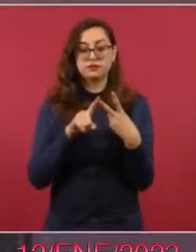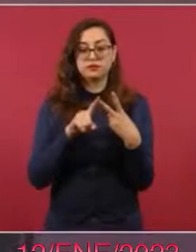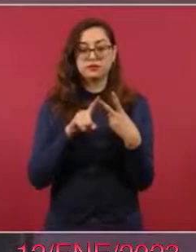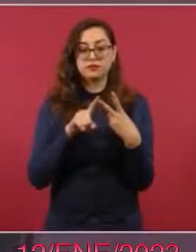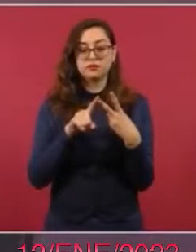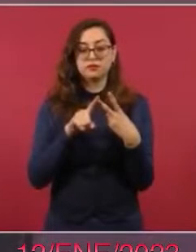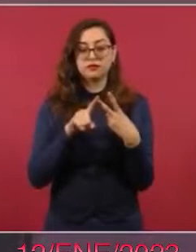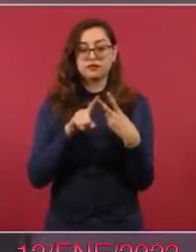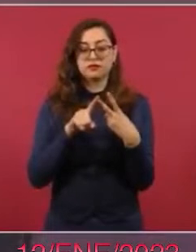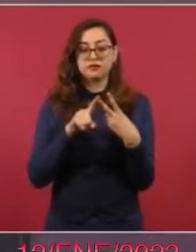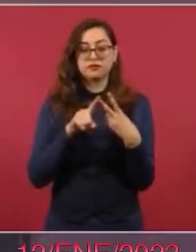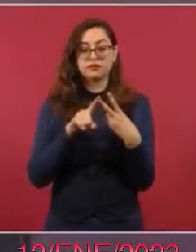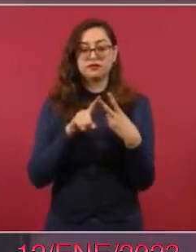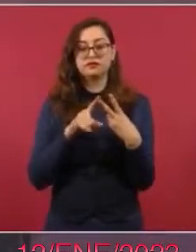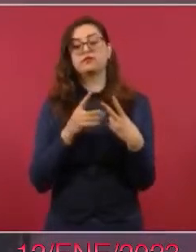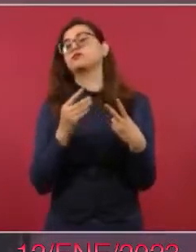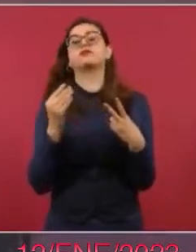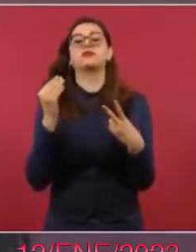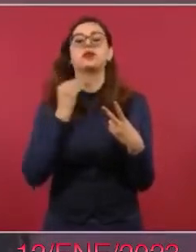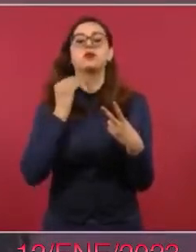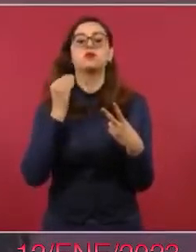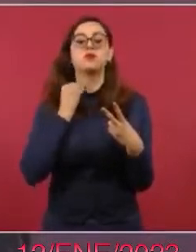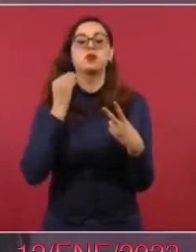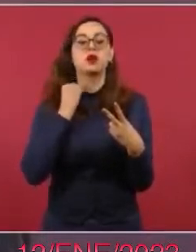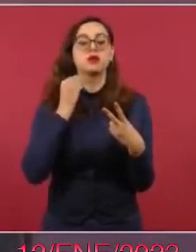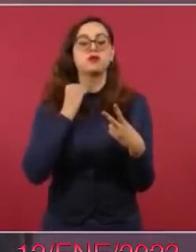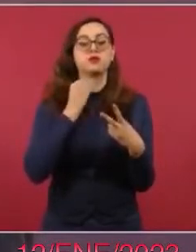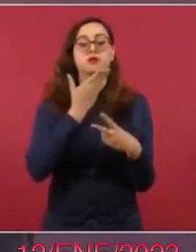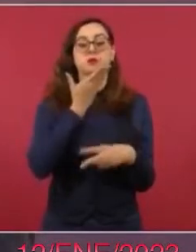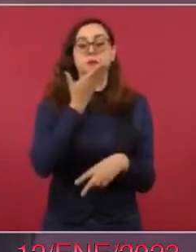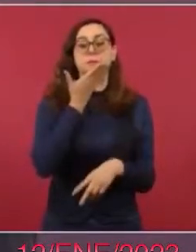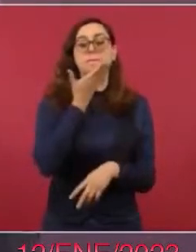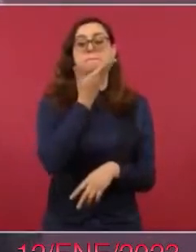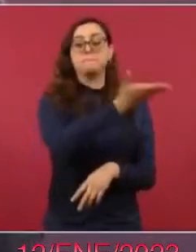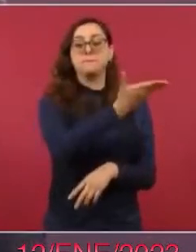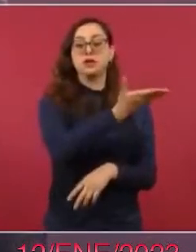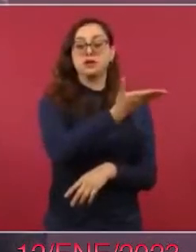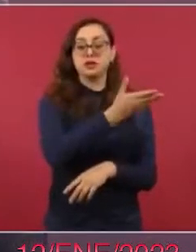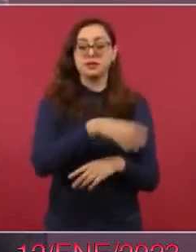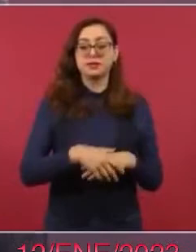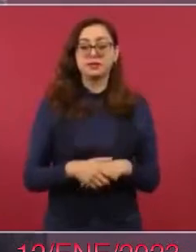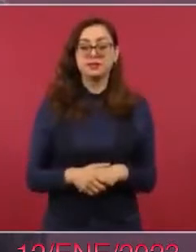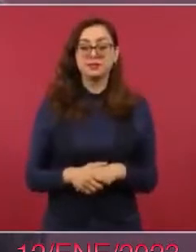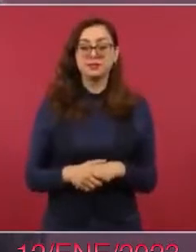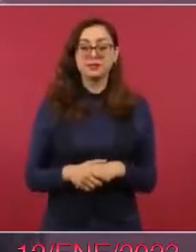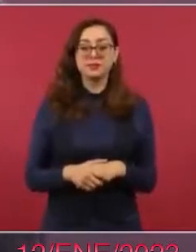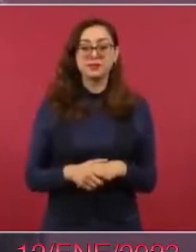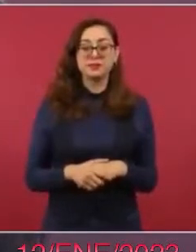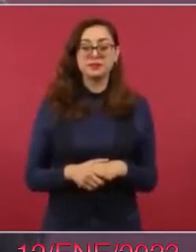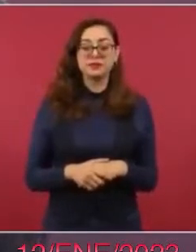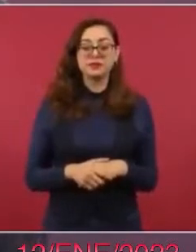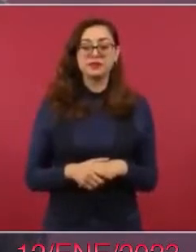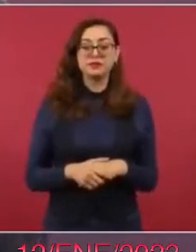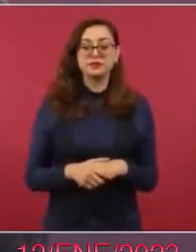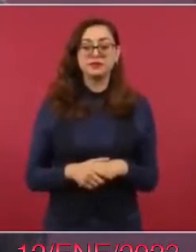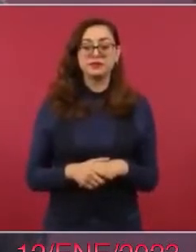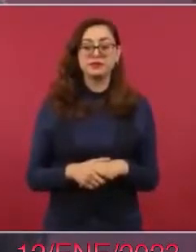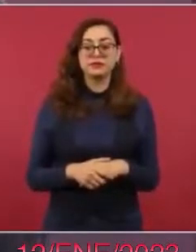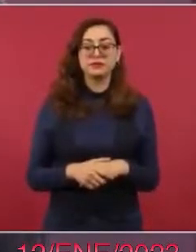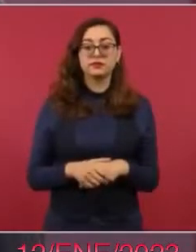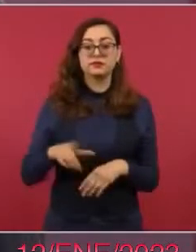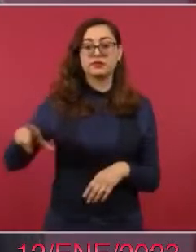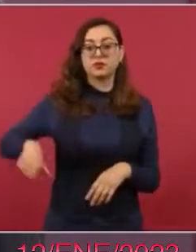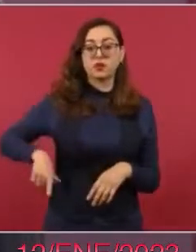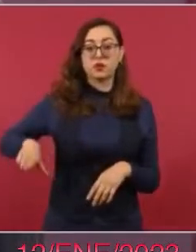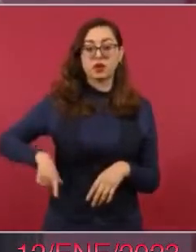a funcionarios de alto nivel del gobierno de